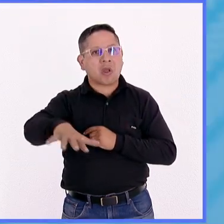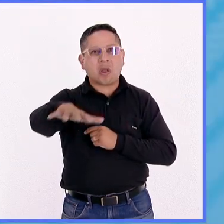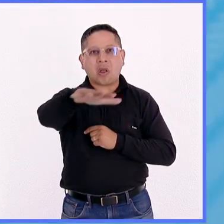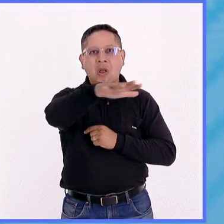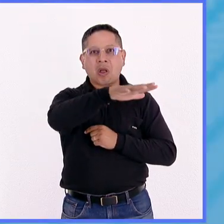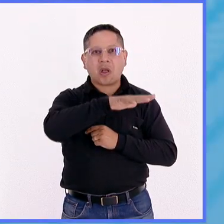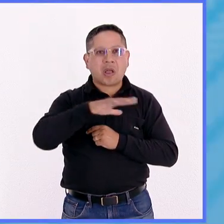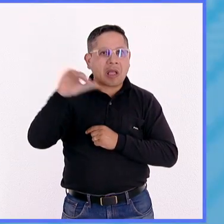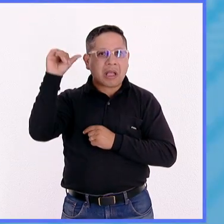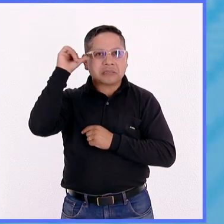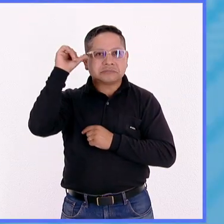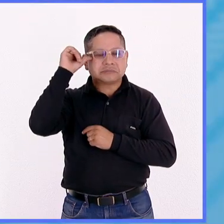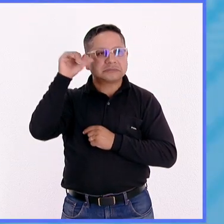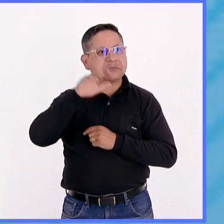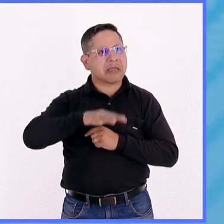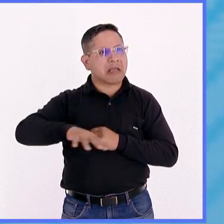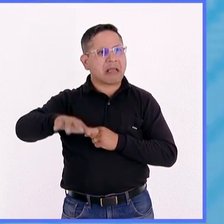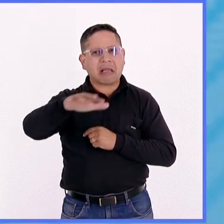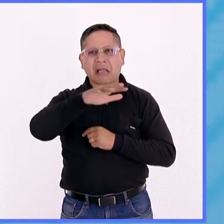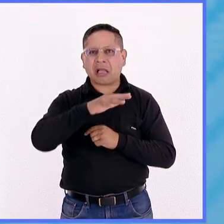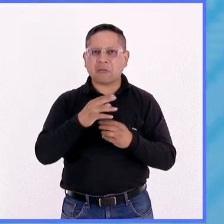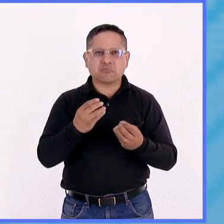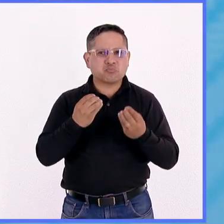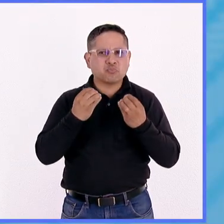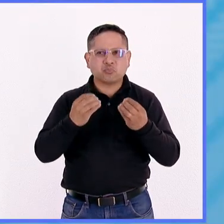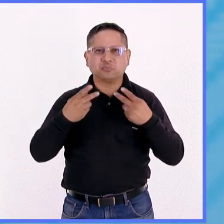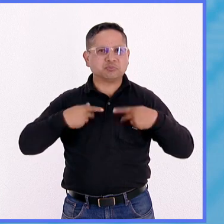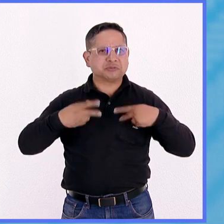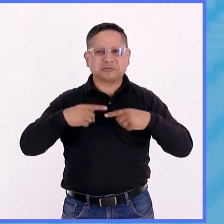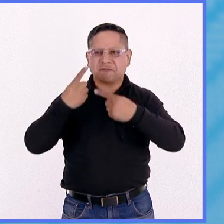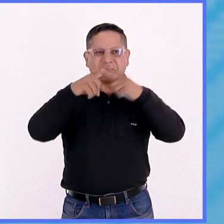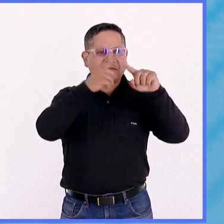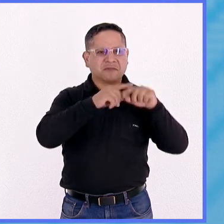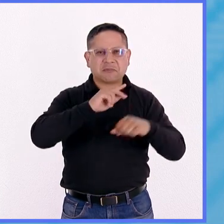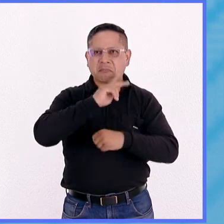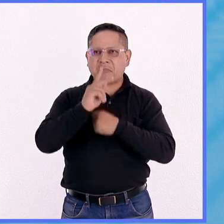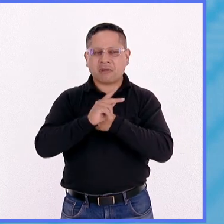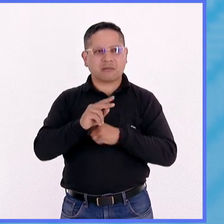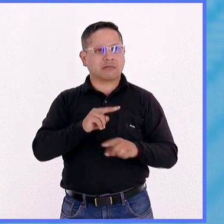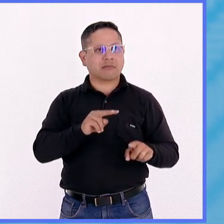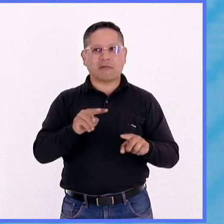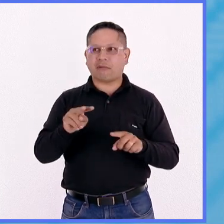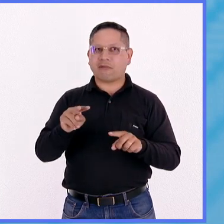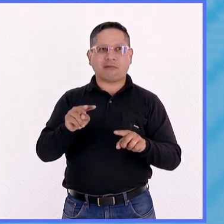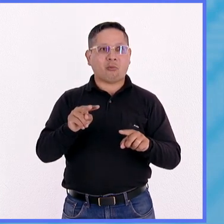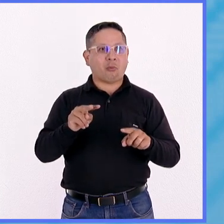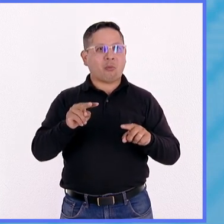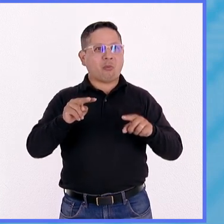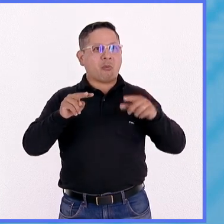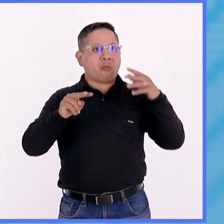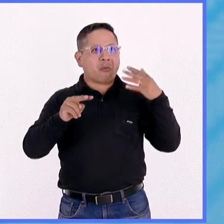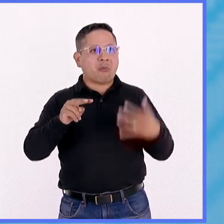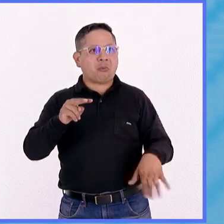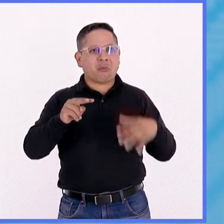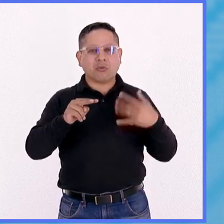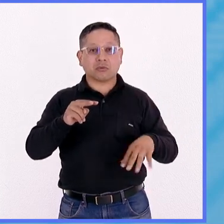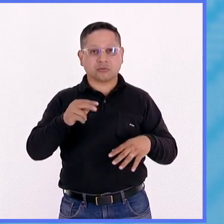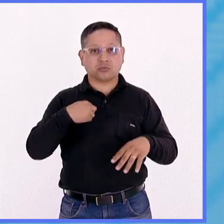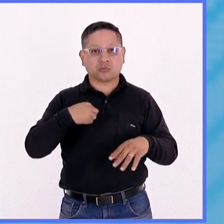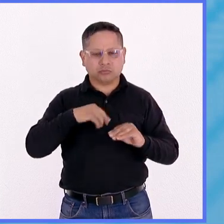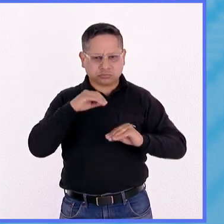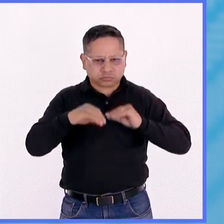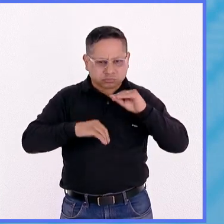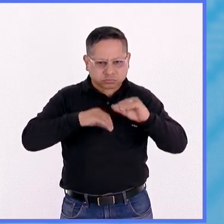diferente y sobre todo la ilusión de que estás trabajando algo que puede ser aplicado después